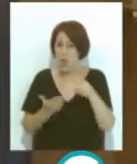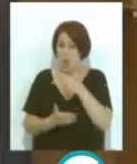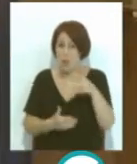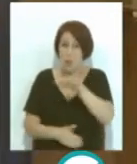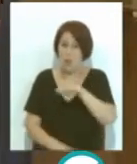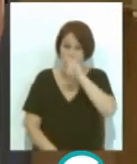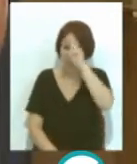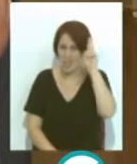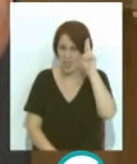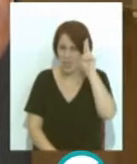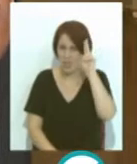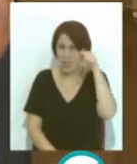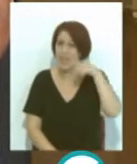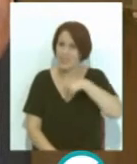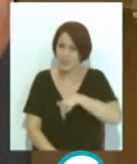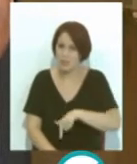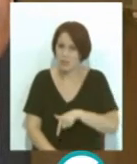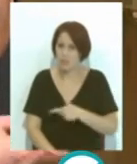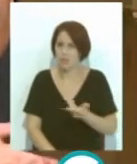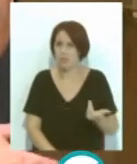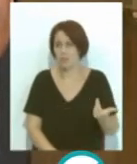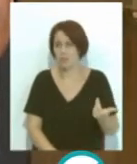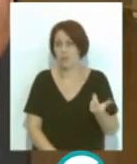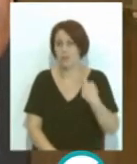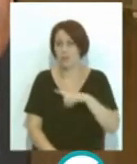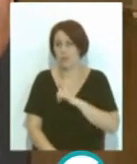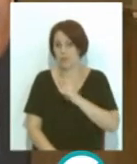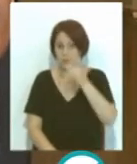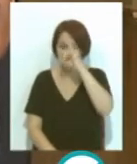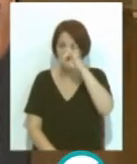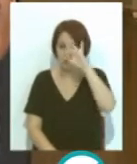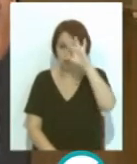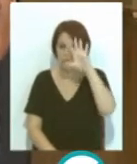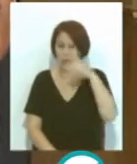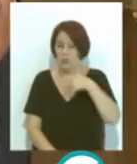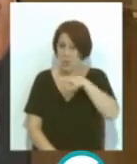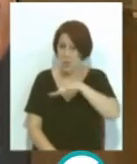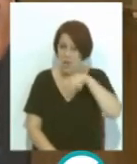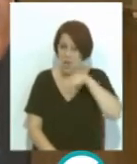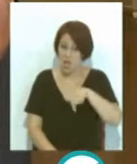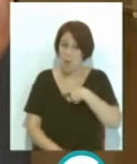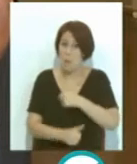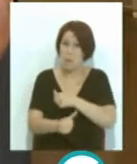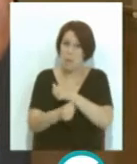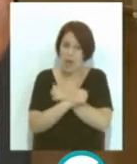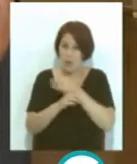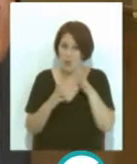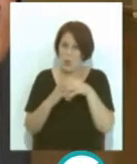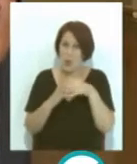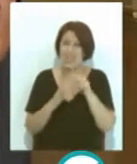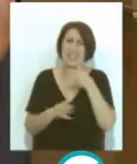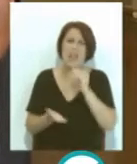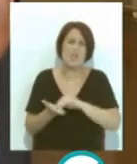en la planta de Getafe, aquí en Madrid. Luego no nos parece de recibo que en una zona donde hay un desempleo estructural que